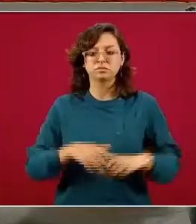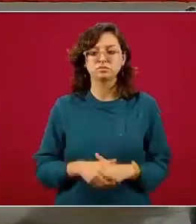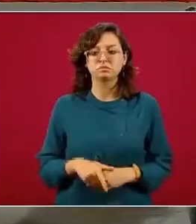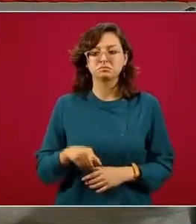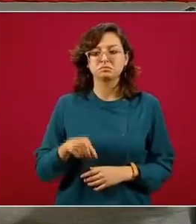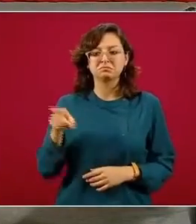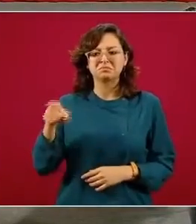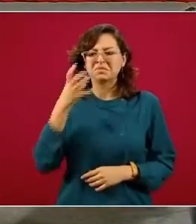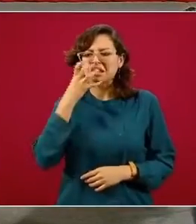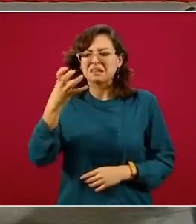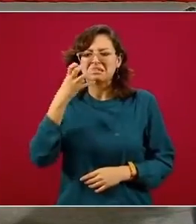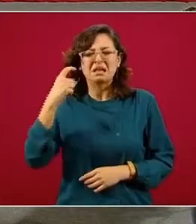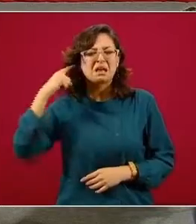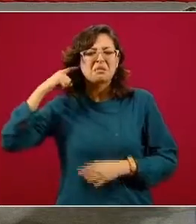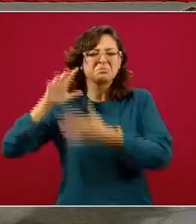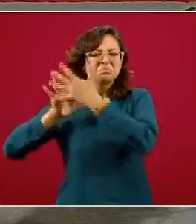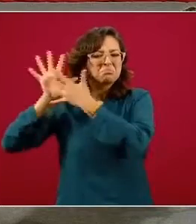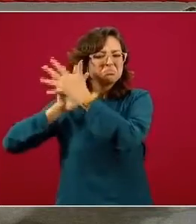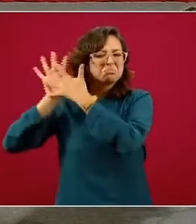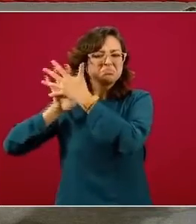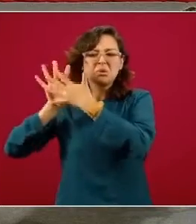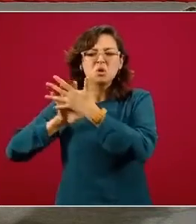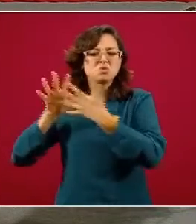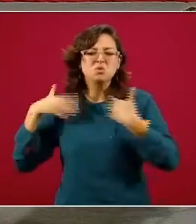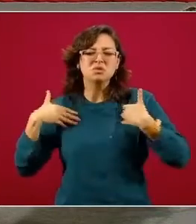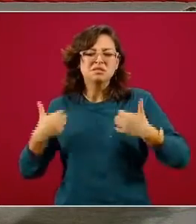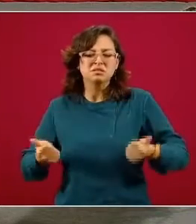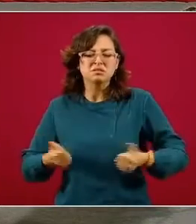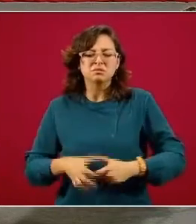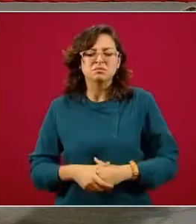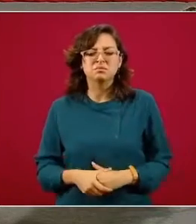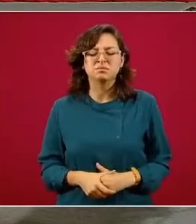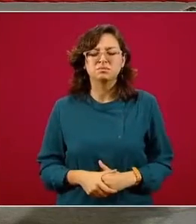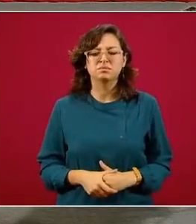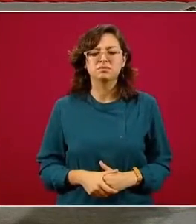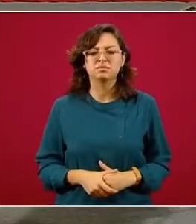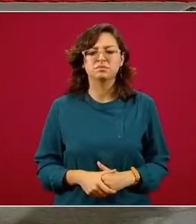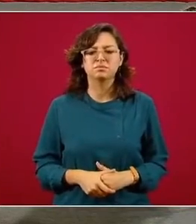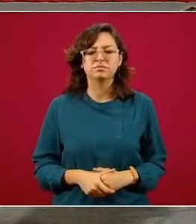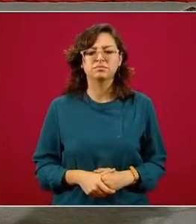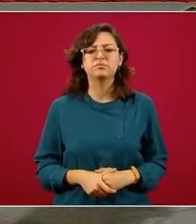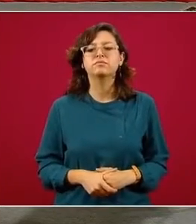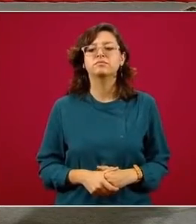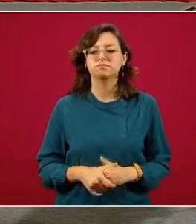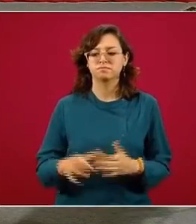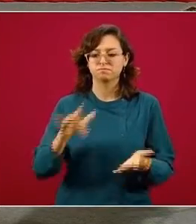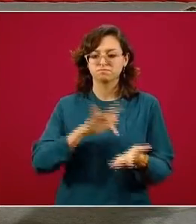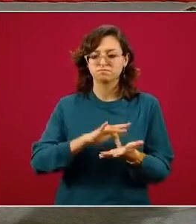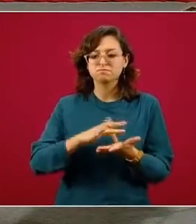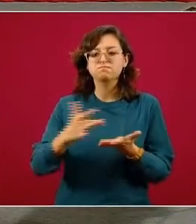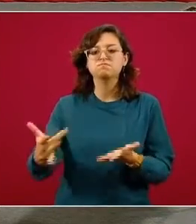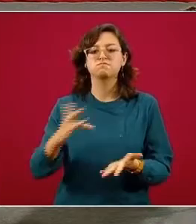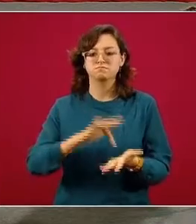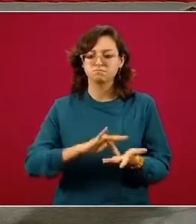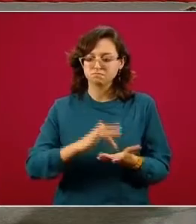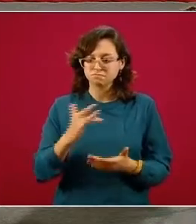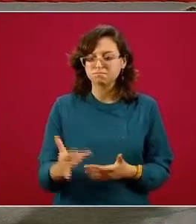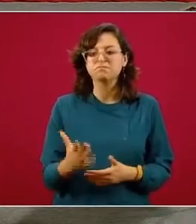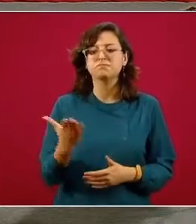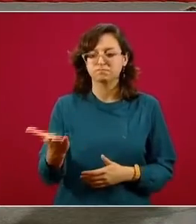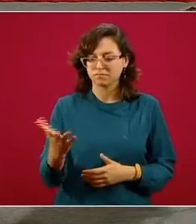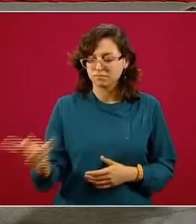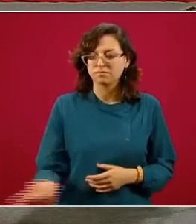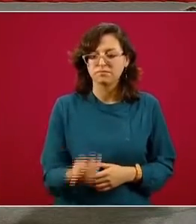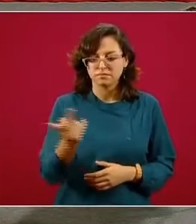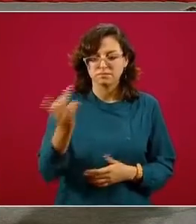es lo cotidiano no será posible mejor una nueva realidad. Agradezco, agradezco su pregunta realmente la agradezco.